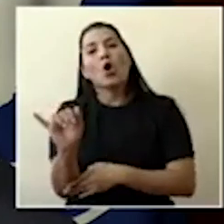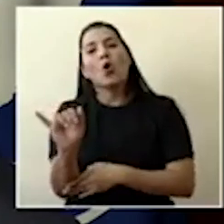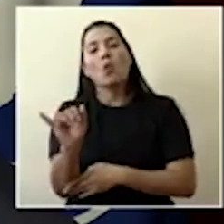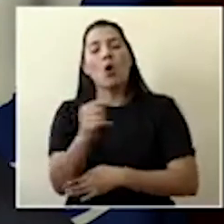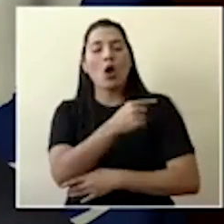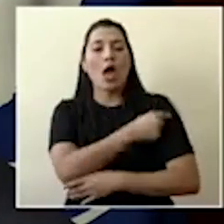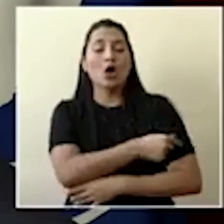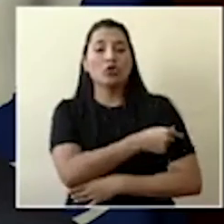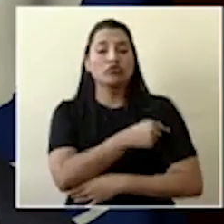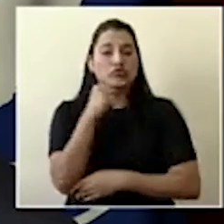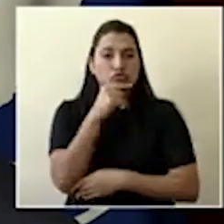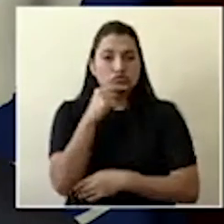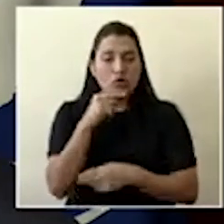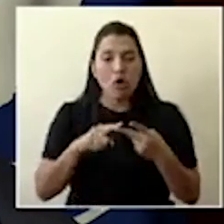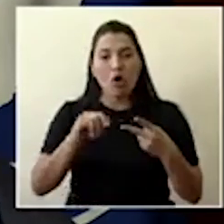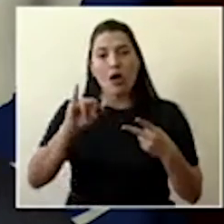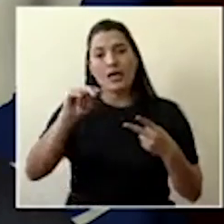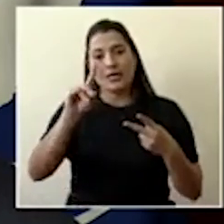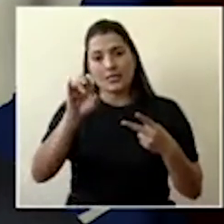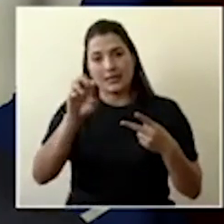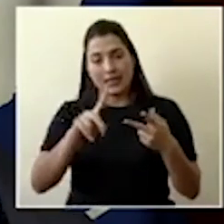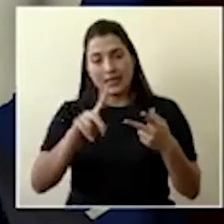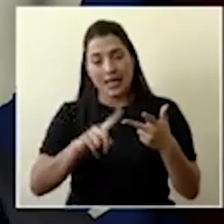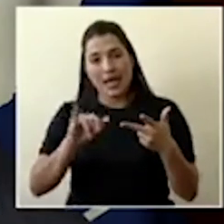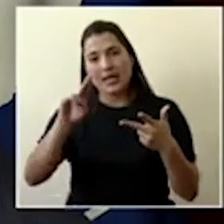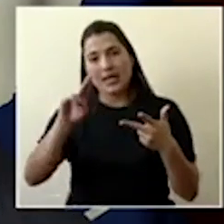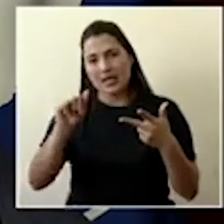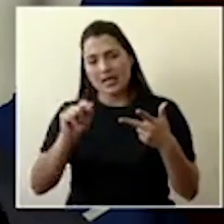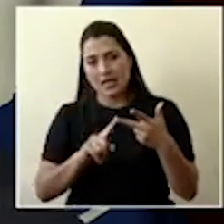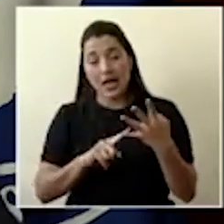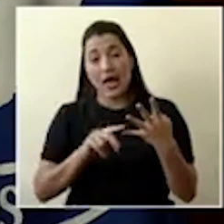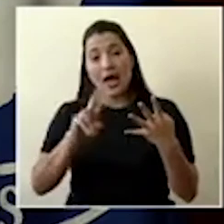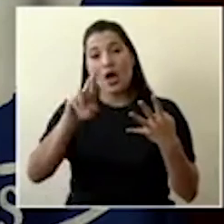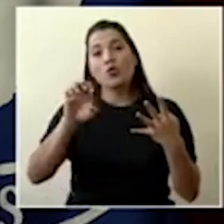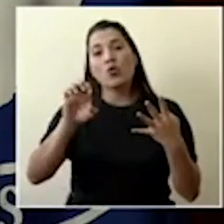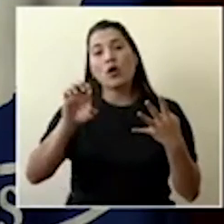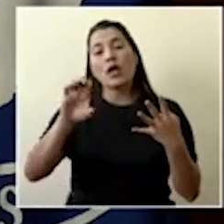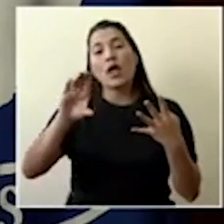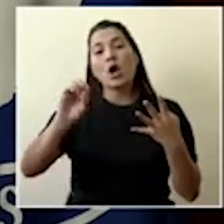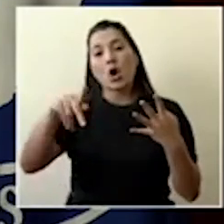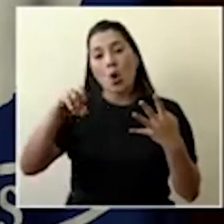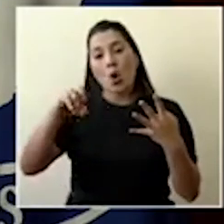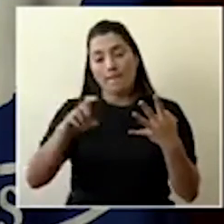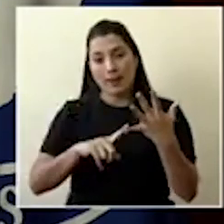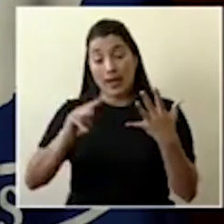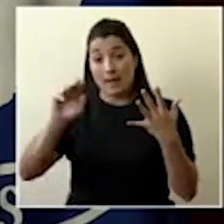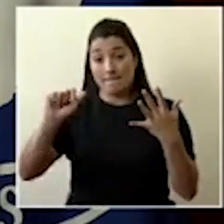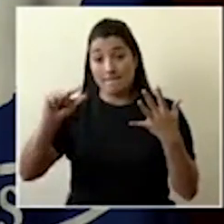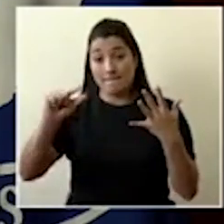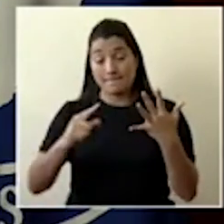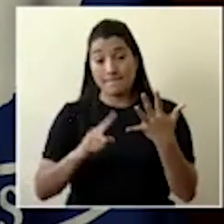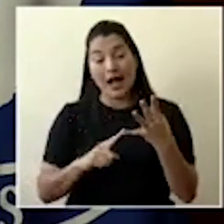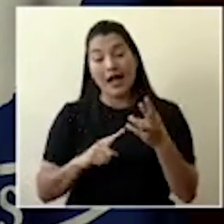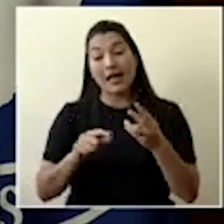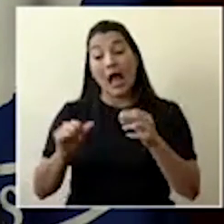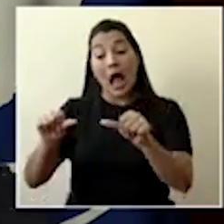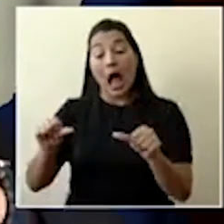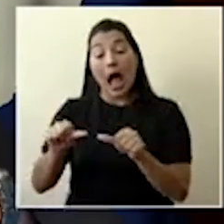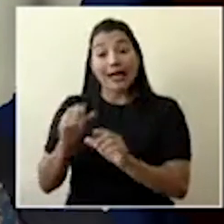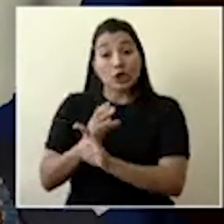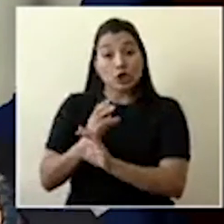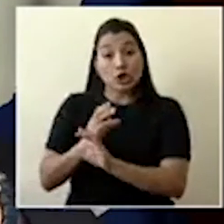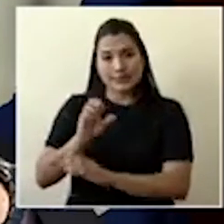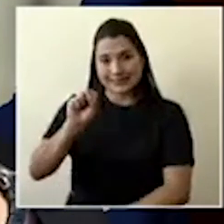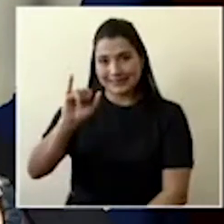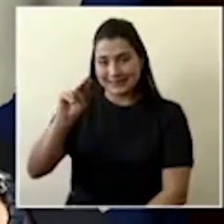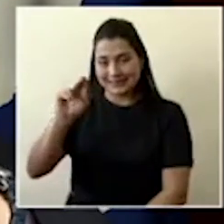el INDER, el INA, RECOPE, el MAC, el Sistema Nacional de Aéreas de Conservación, SINAC,